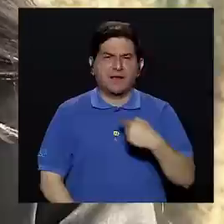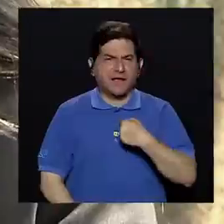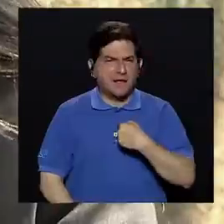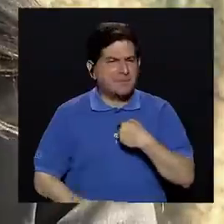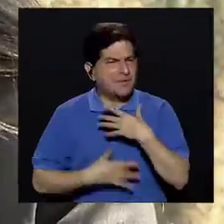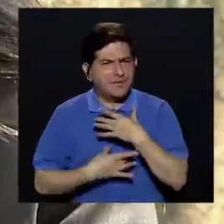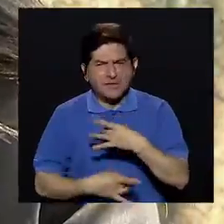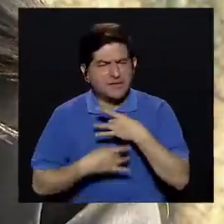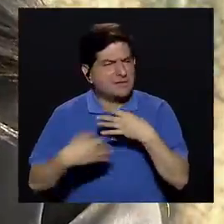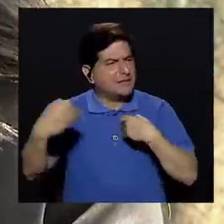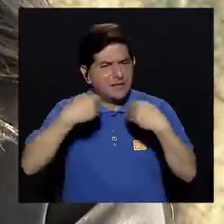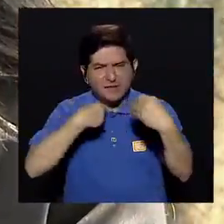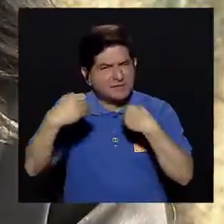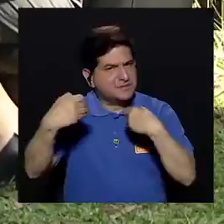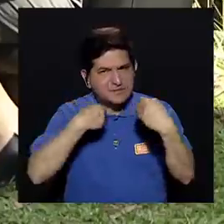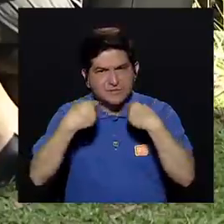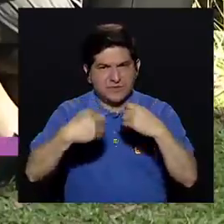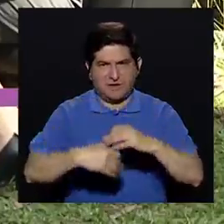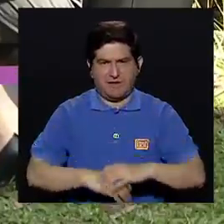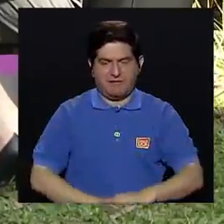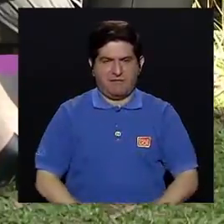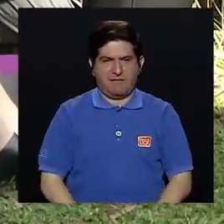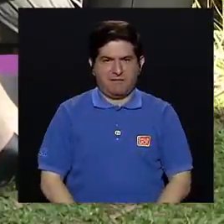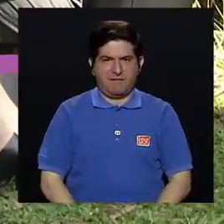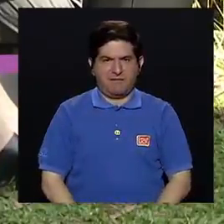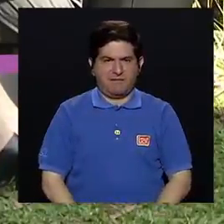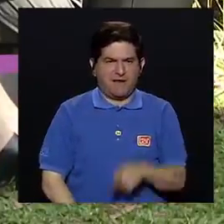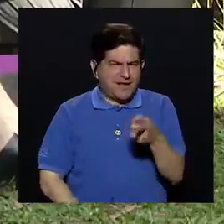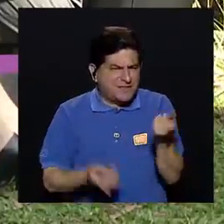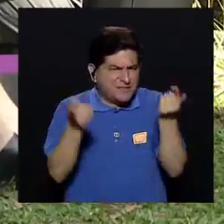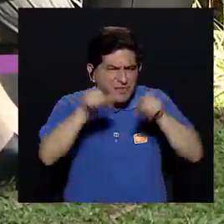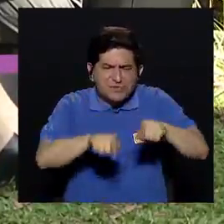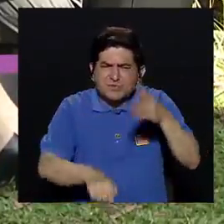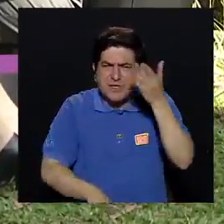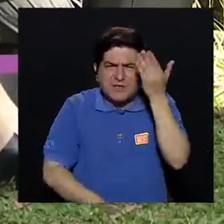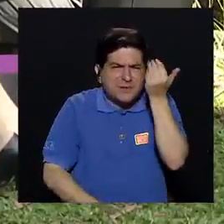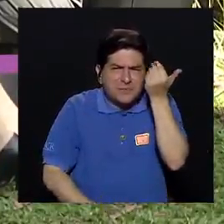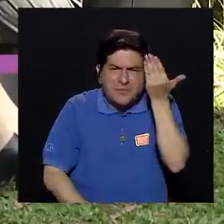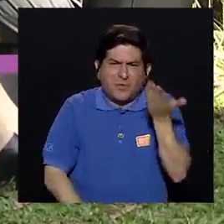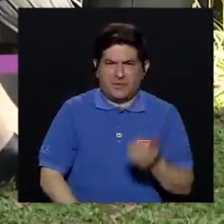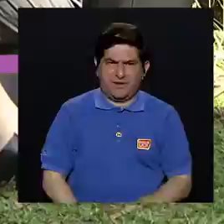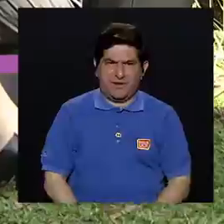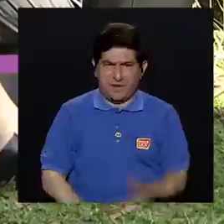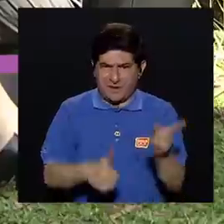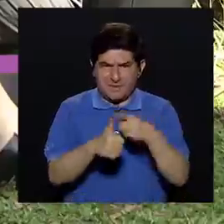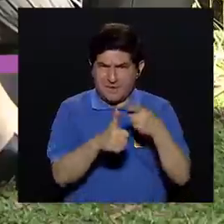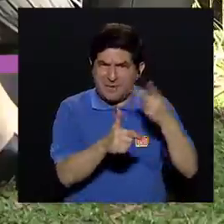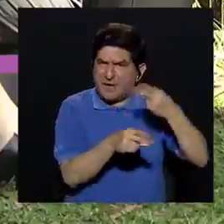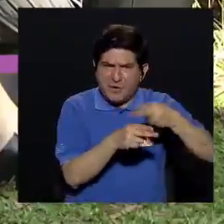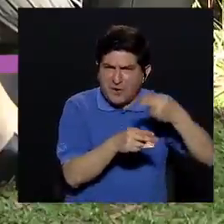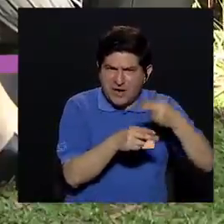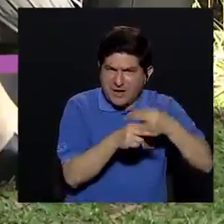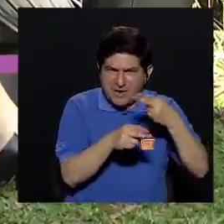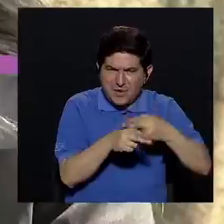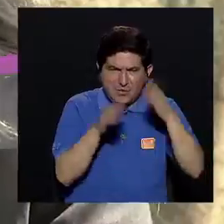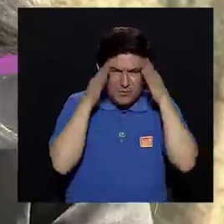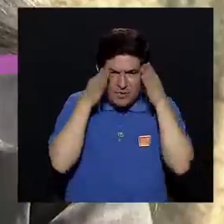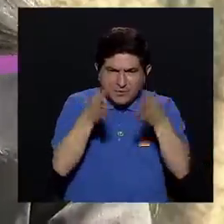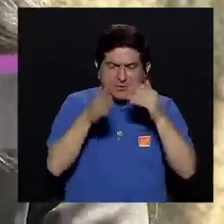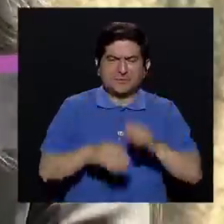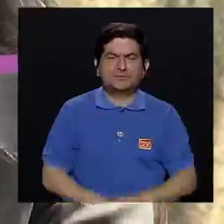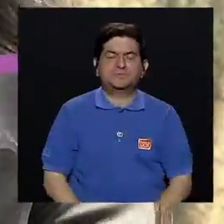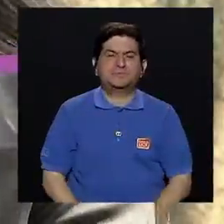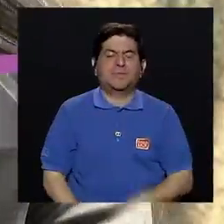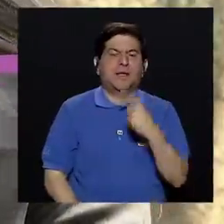y me llama mucho la atención que usted nos explique, doctora, ¿cómo se produce? ¿Por qué labio-paladar hendido? Empecemos desde el nombre también, ¿verdad? Sí,